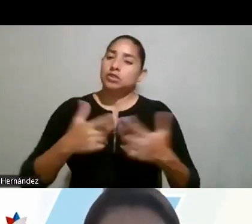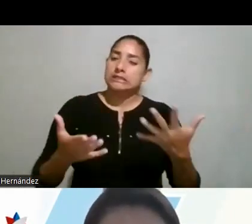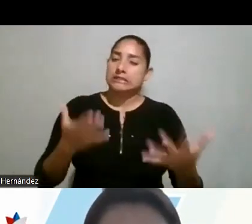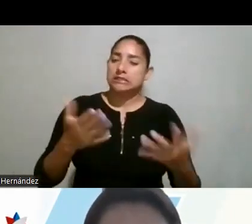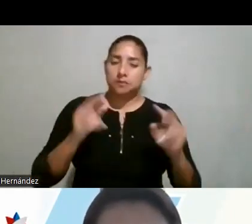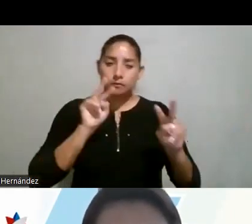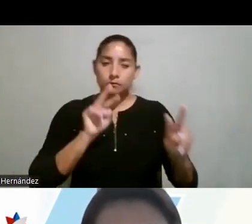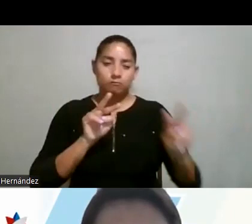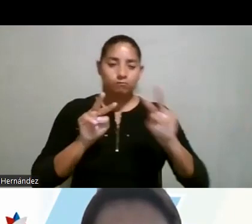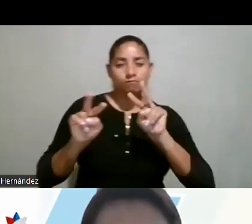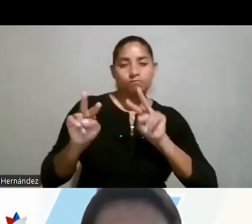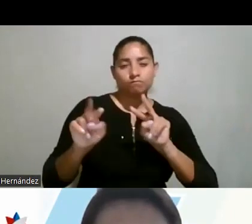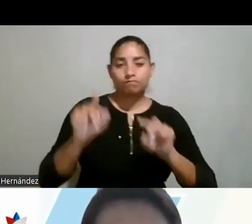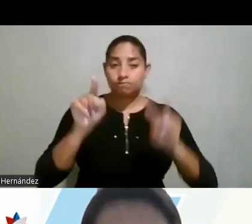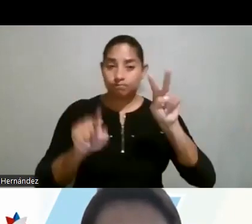observamos,